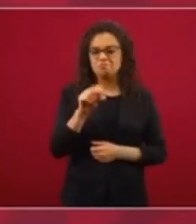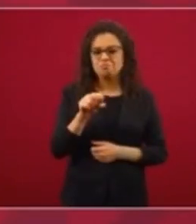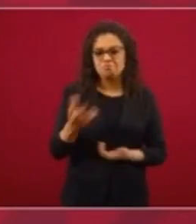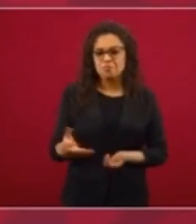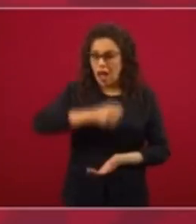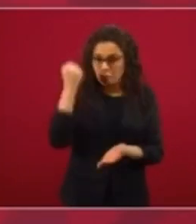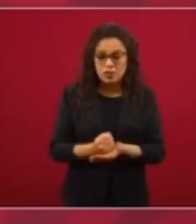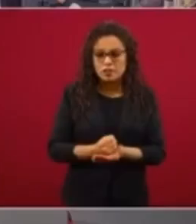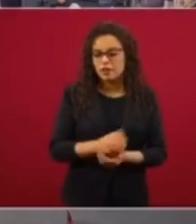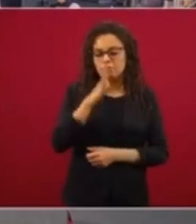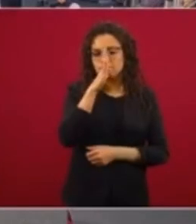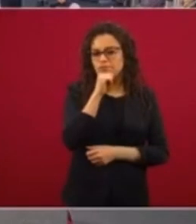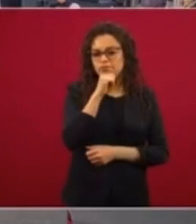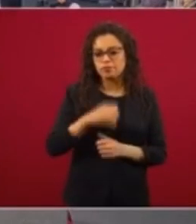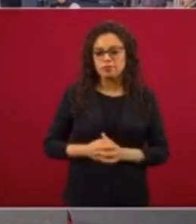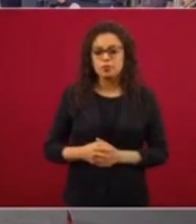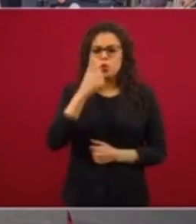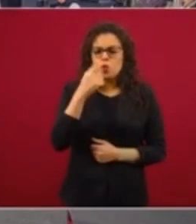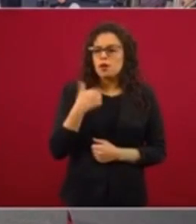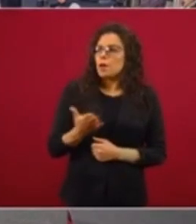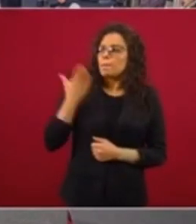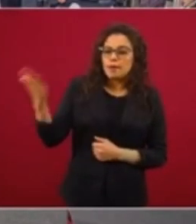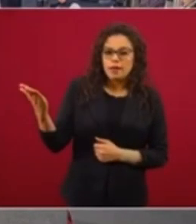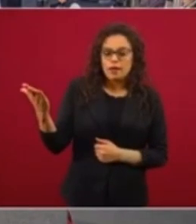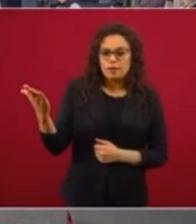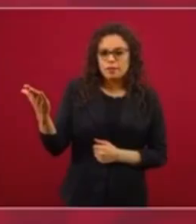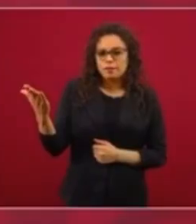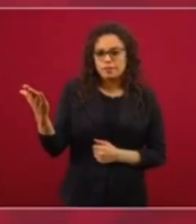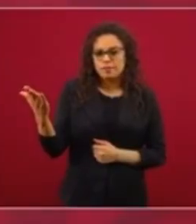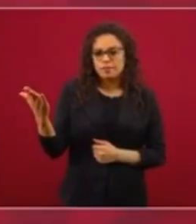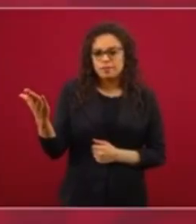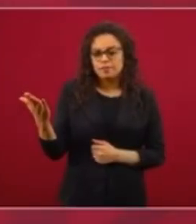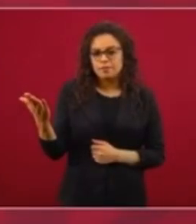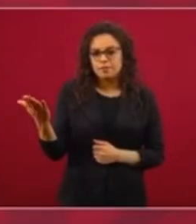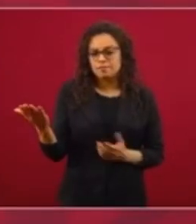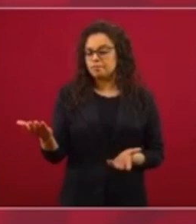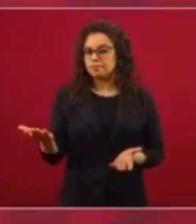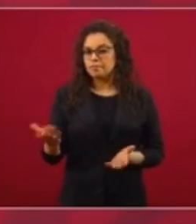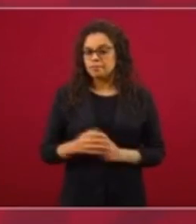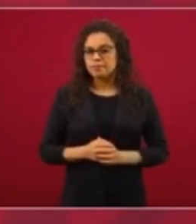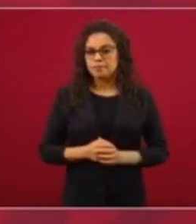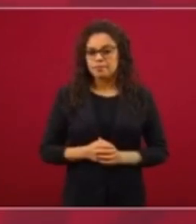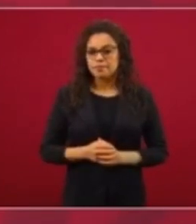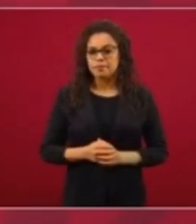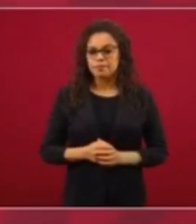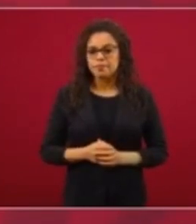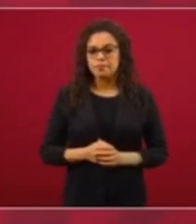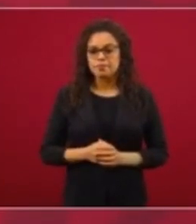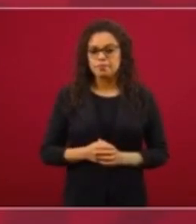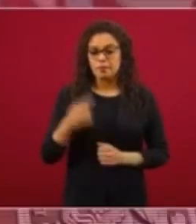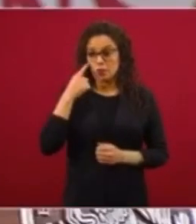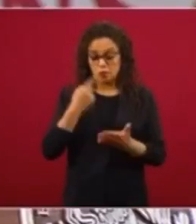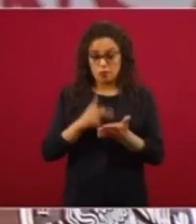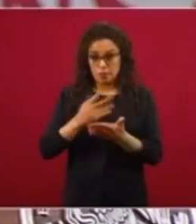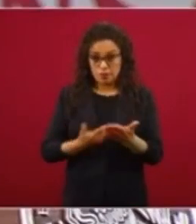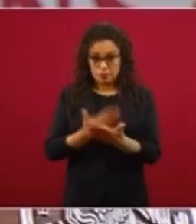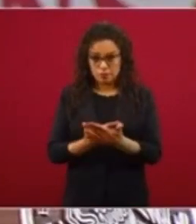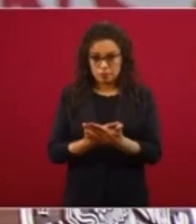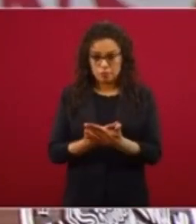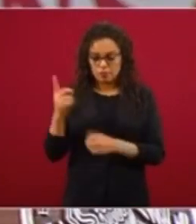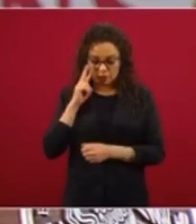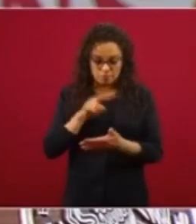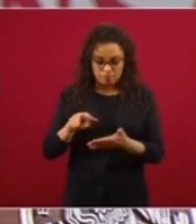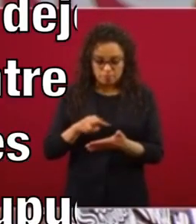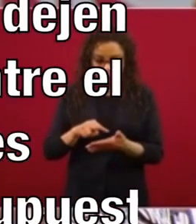Nada por la fuerza. Solo pedirles que actúen como auténticos